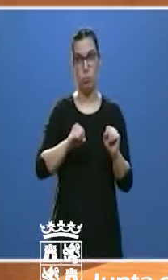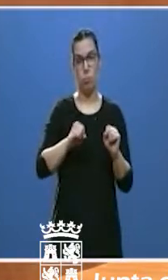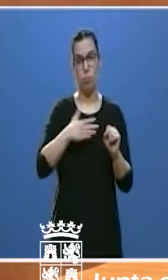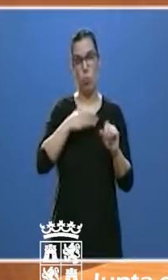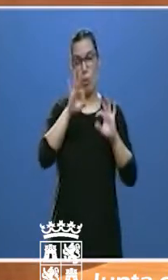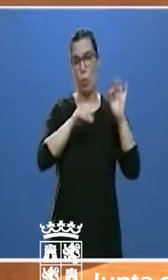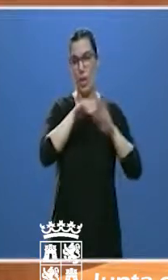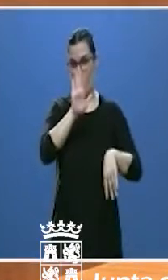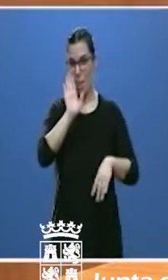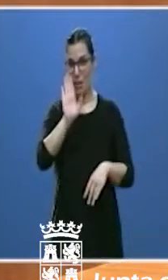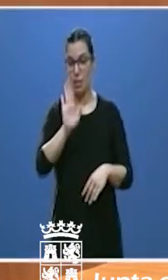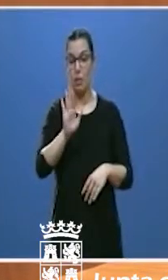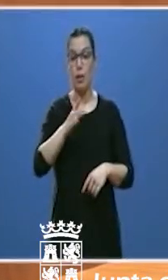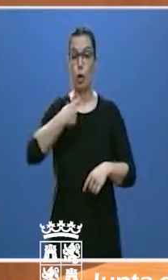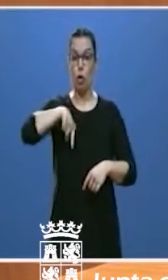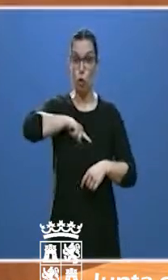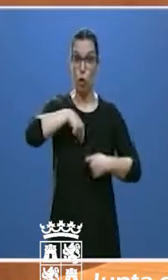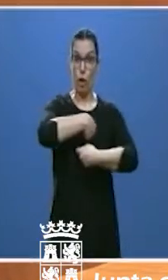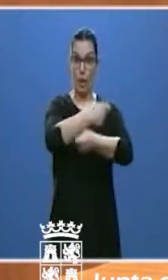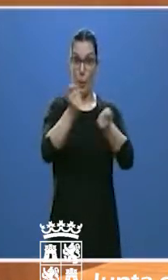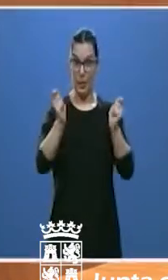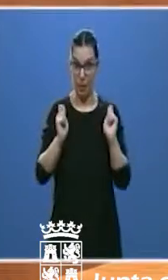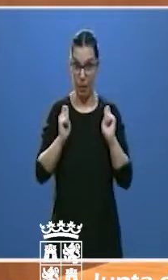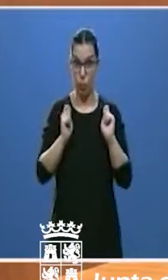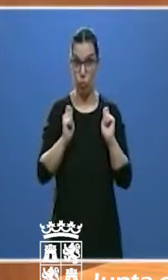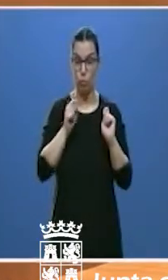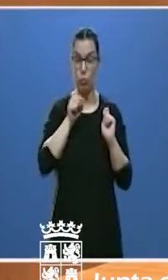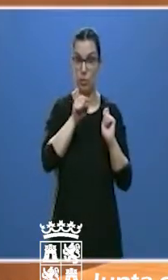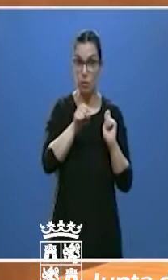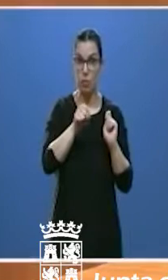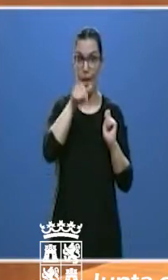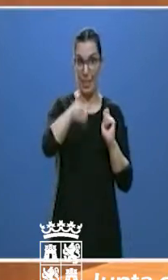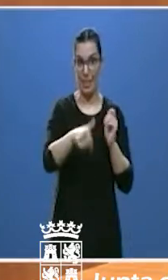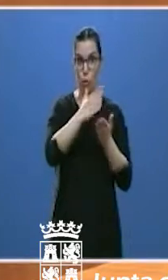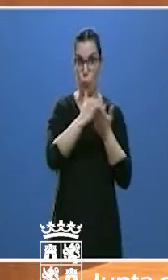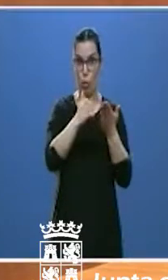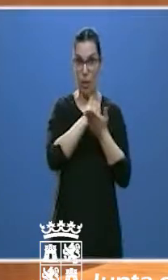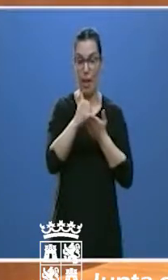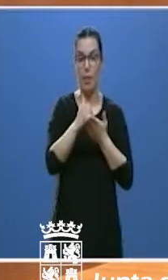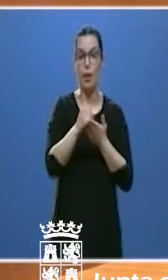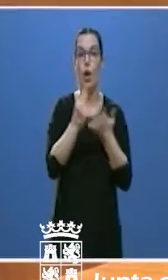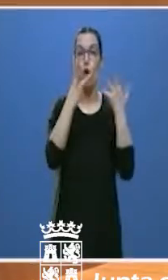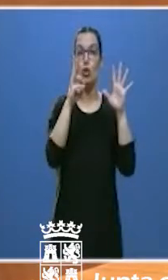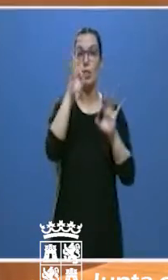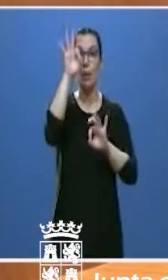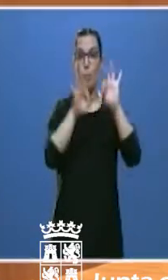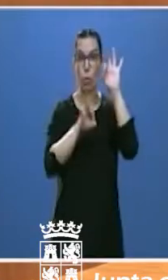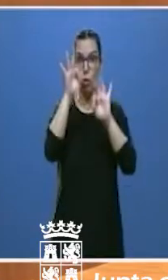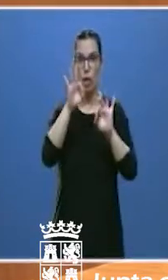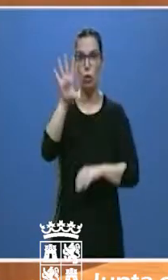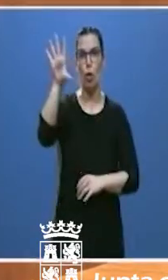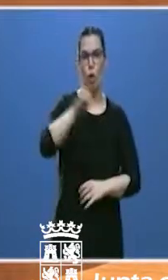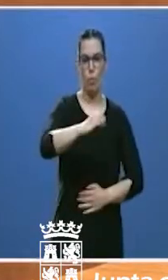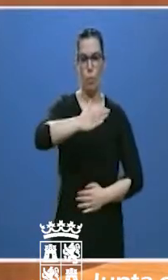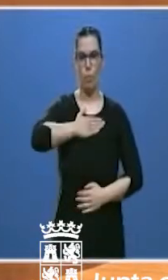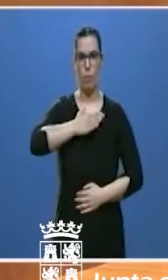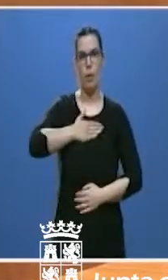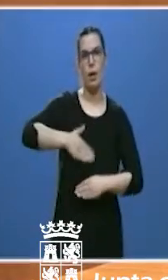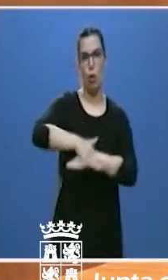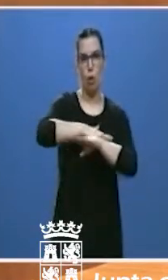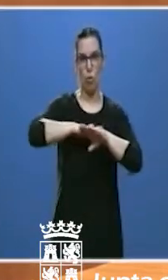porcentaje, que hemos distribuido desde la Junta de Castilla y León en nuestra comunidad autónoma, ha sido adquirido por el Gobierno